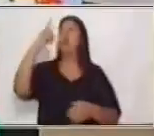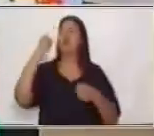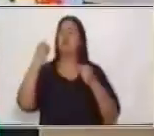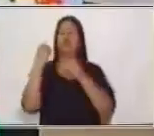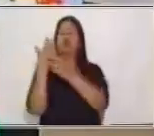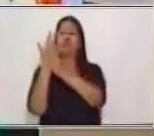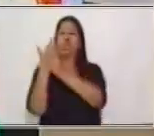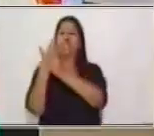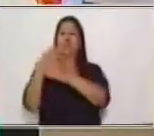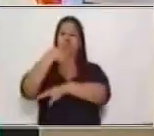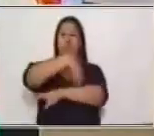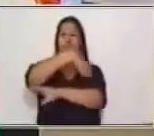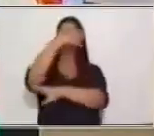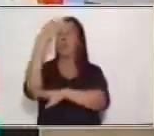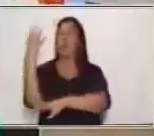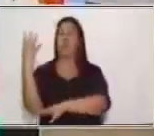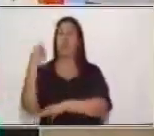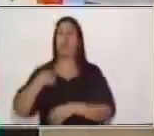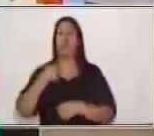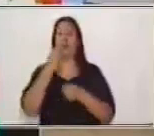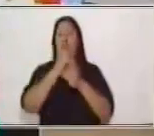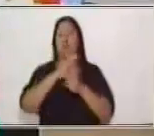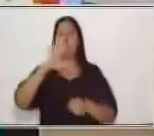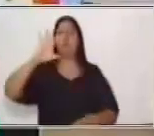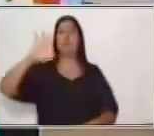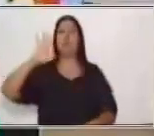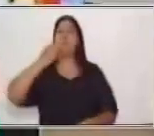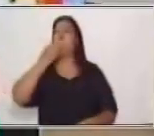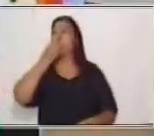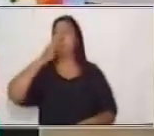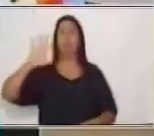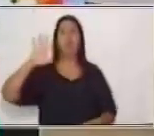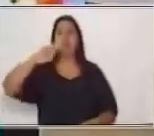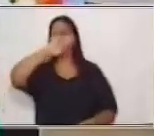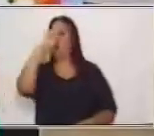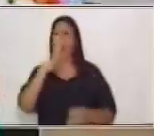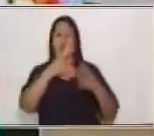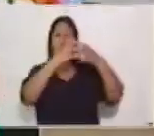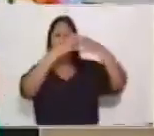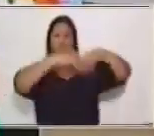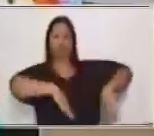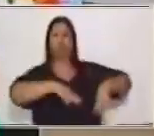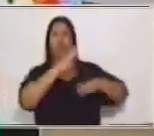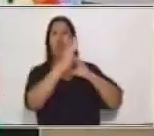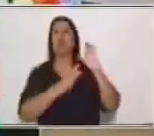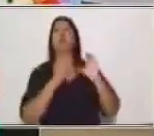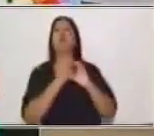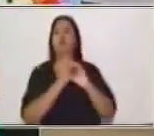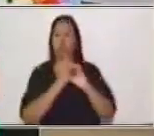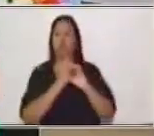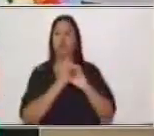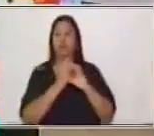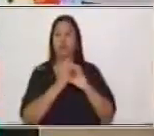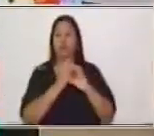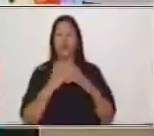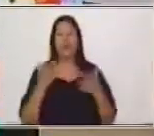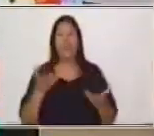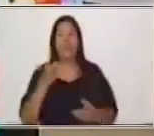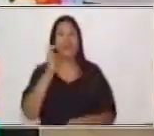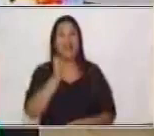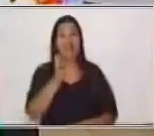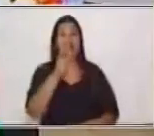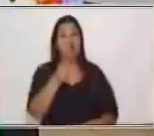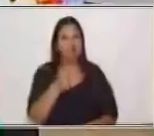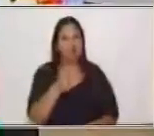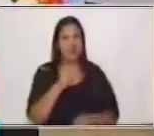de que no volvería a destruir la humanidad de esta manera. Entonces, con diferentes imágenes y con solo el arco